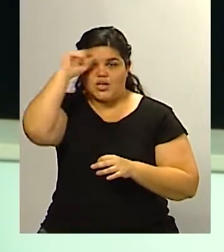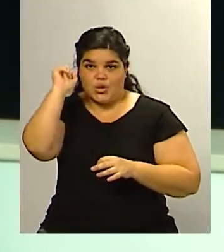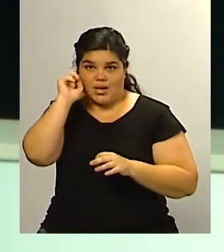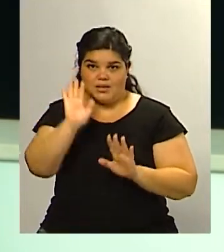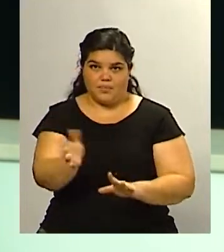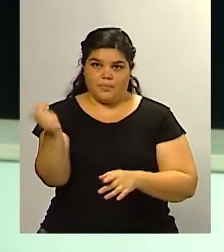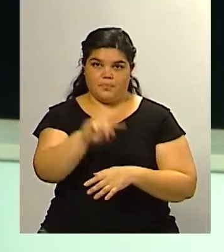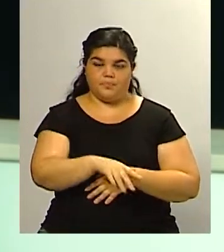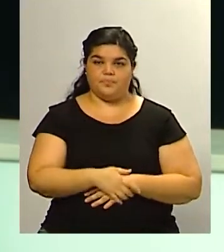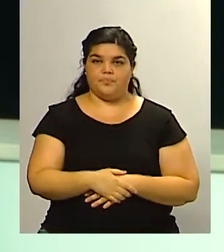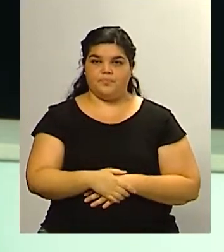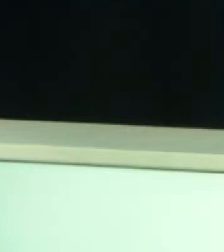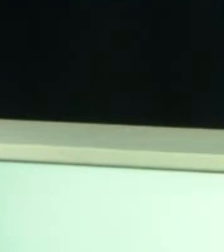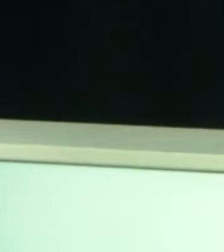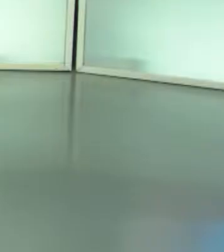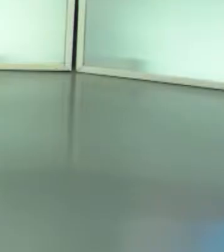volvemos